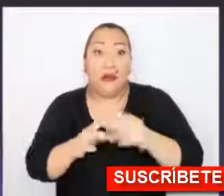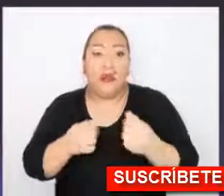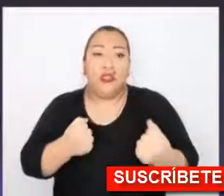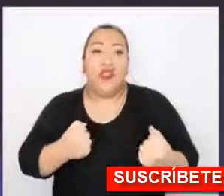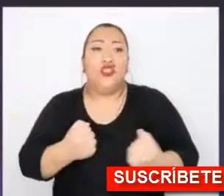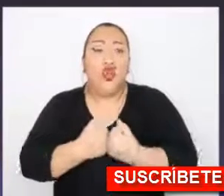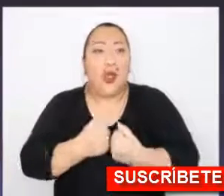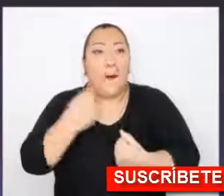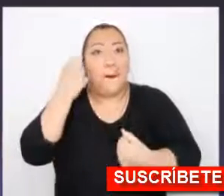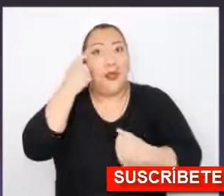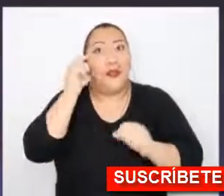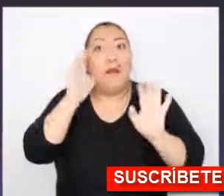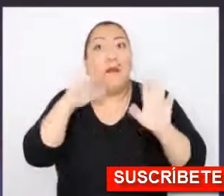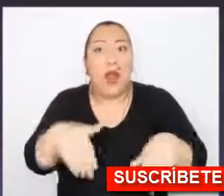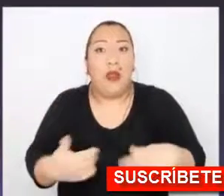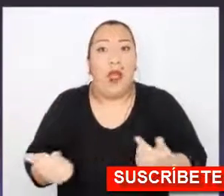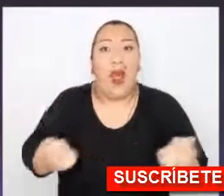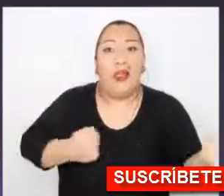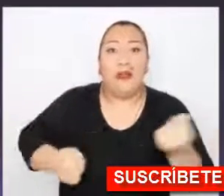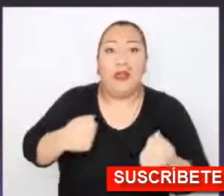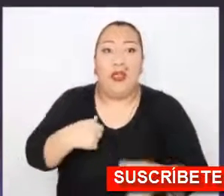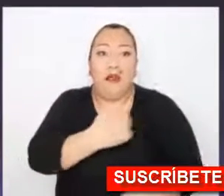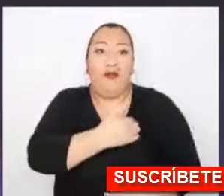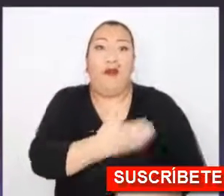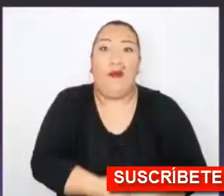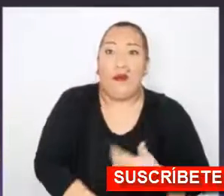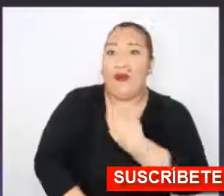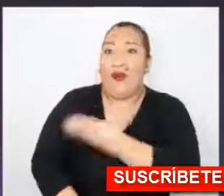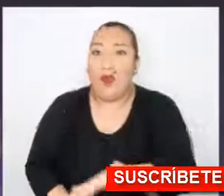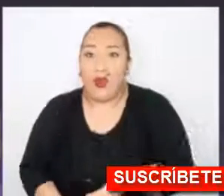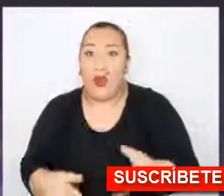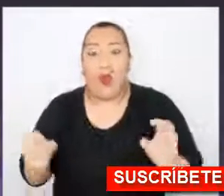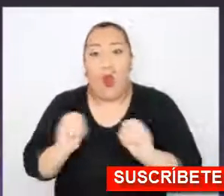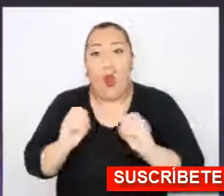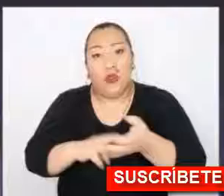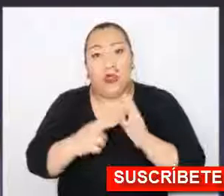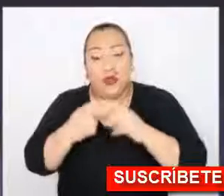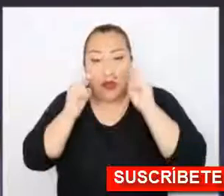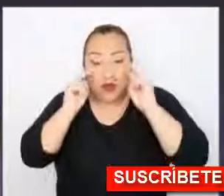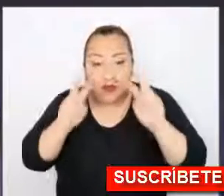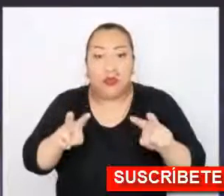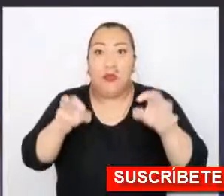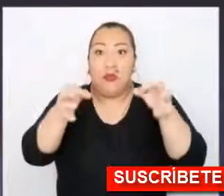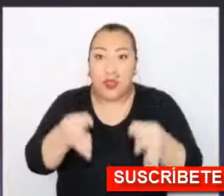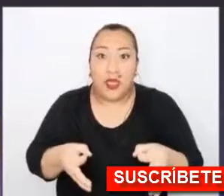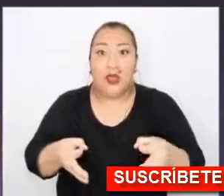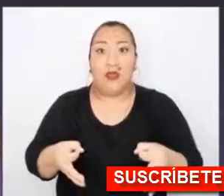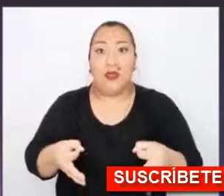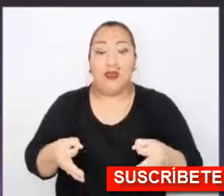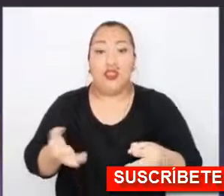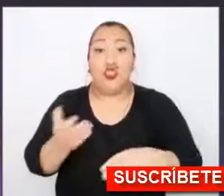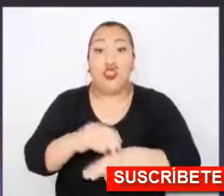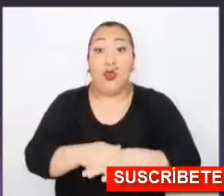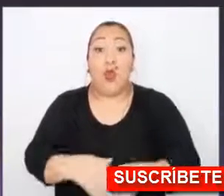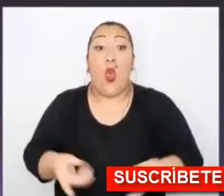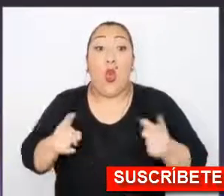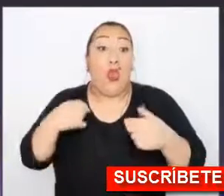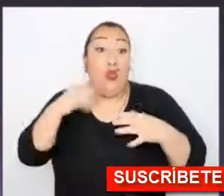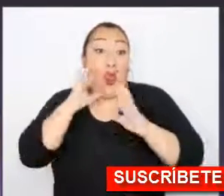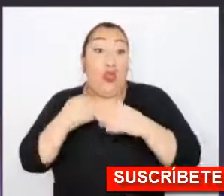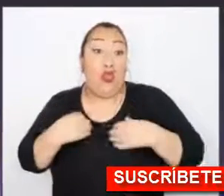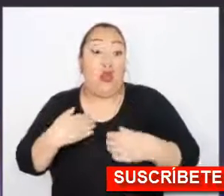afecta la marcha de la administración pública y la propia objetividad que debe tenerse